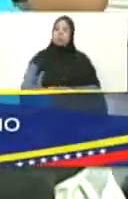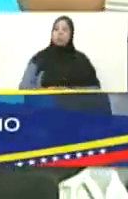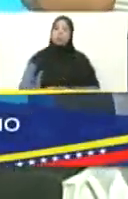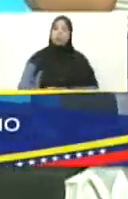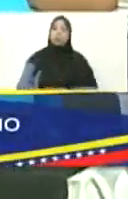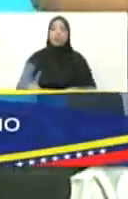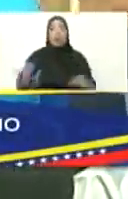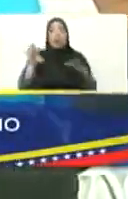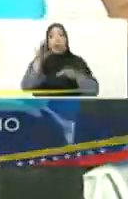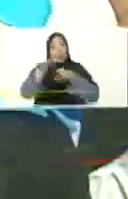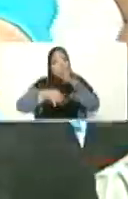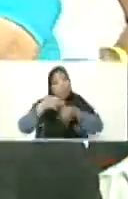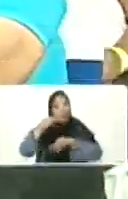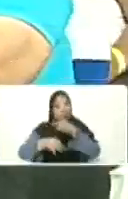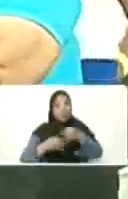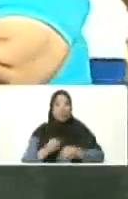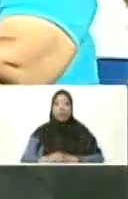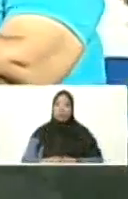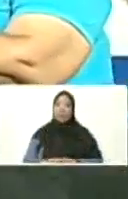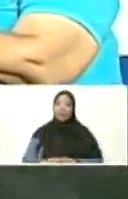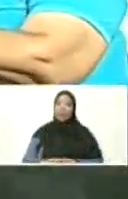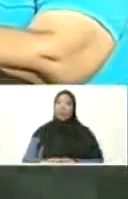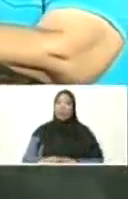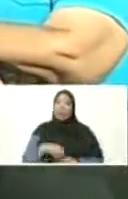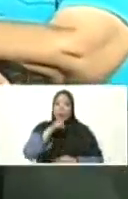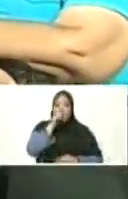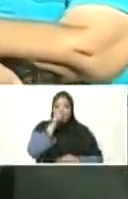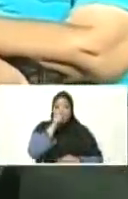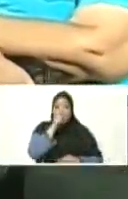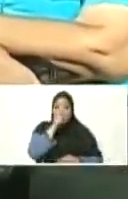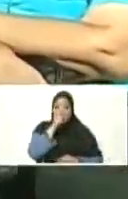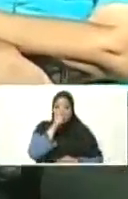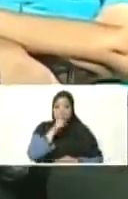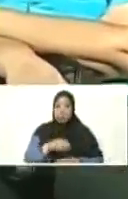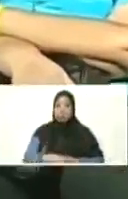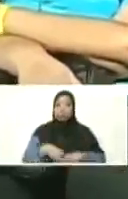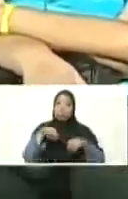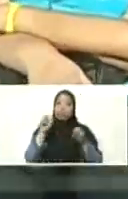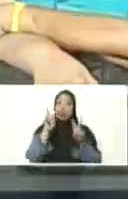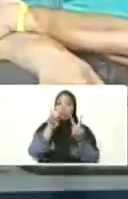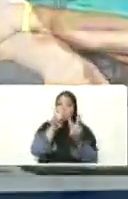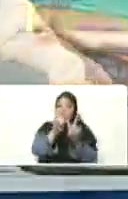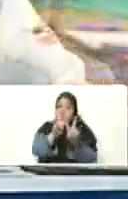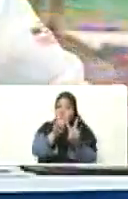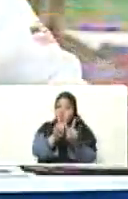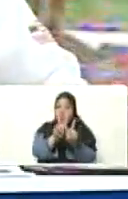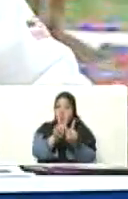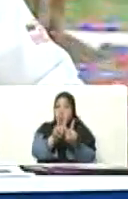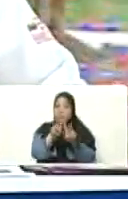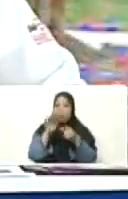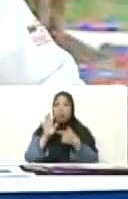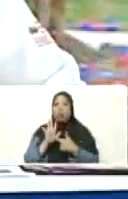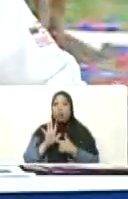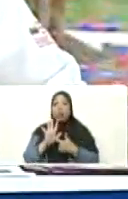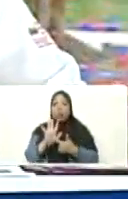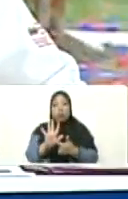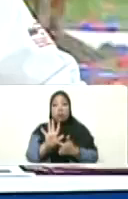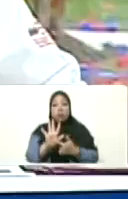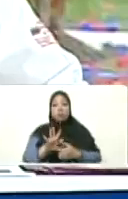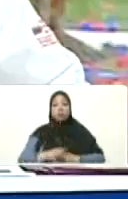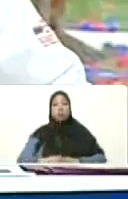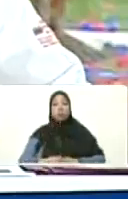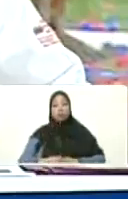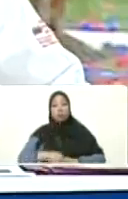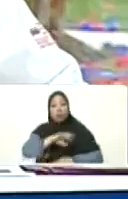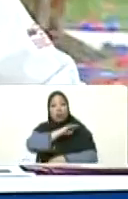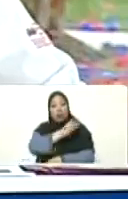Cuéntamelo todo. Sí, mi comandante presidente, la gran misión vivienda Venezuela sigue siendo la demostración de la